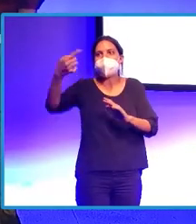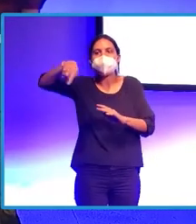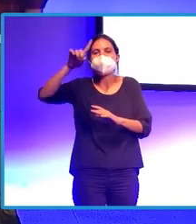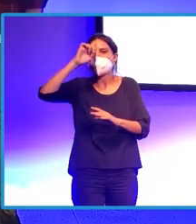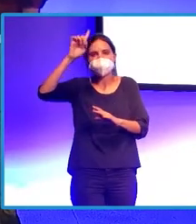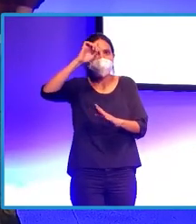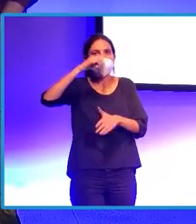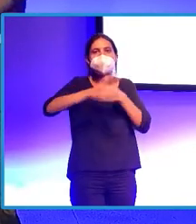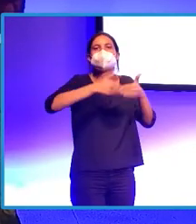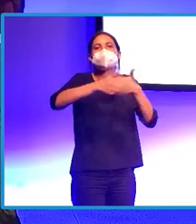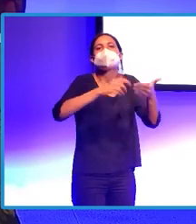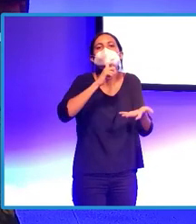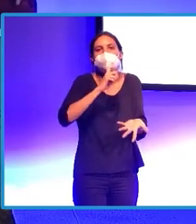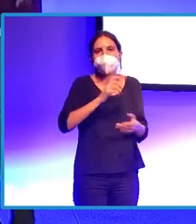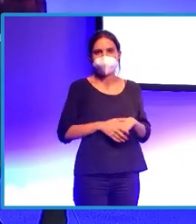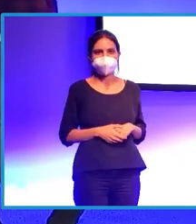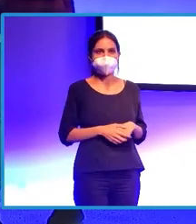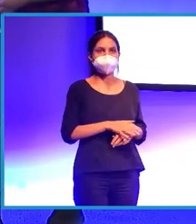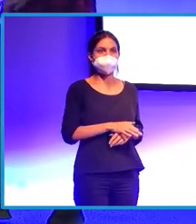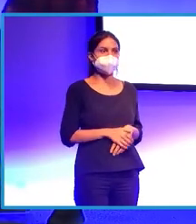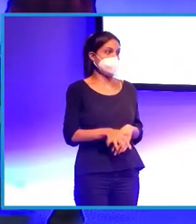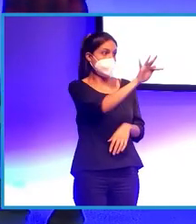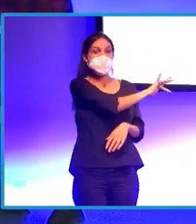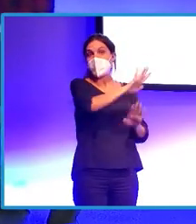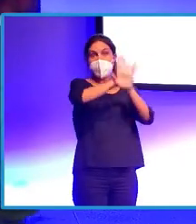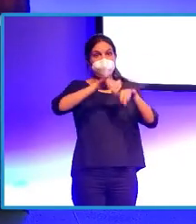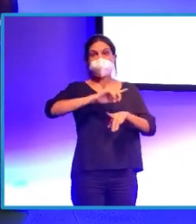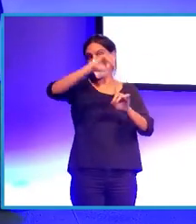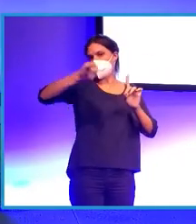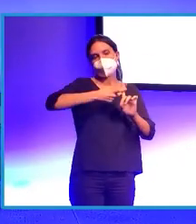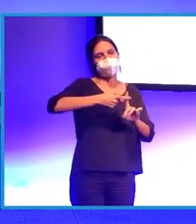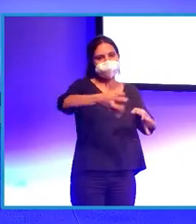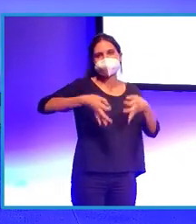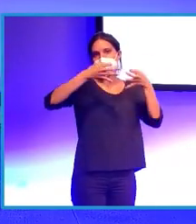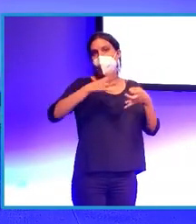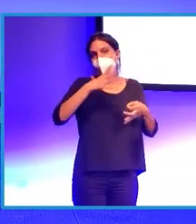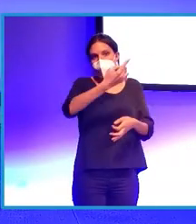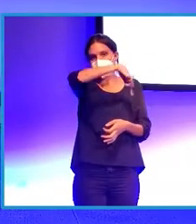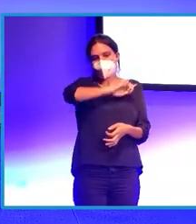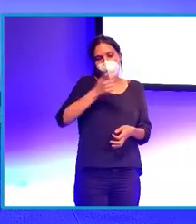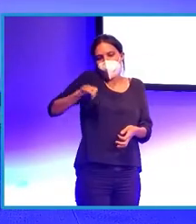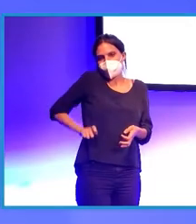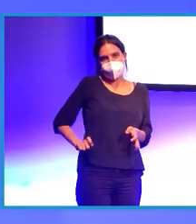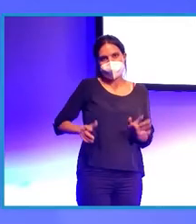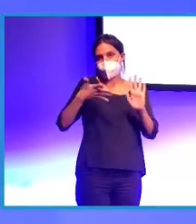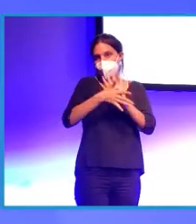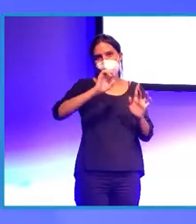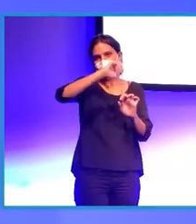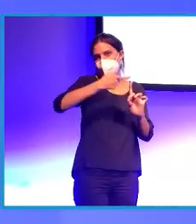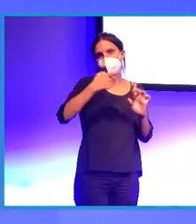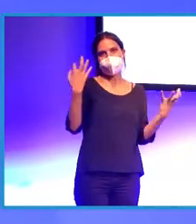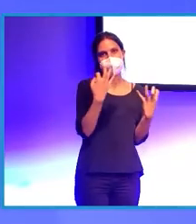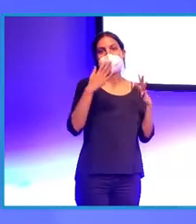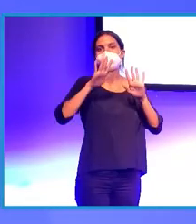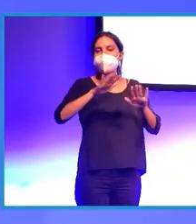entienden. A siempre se resuelve, está claro, porque nosotros como profesionales tenemos que resolverlo. Pero a veces el trabajo